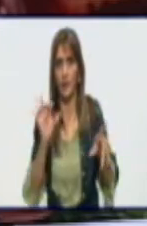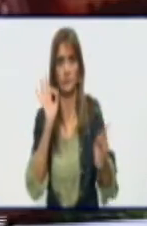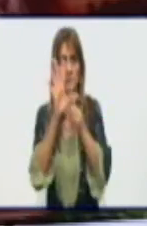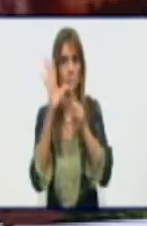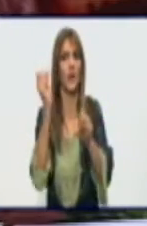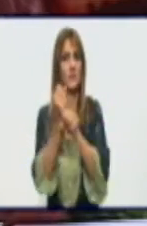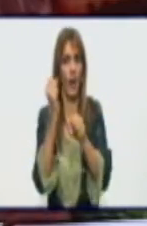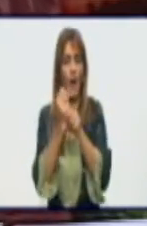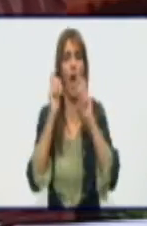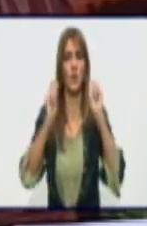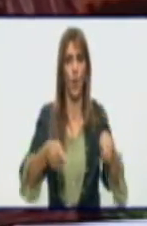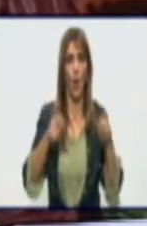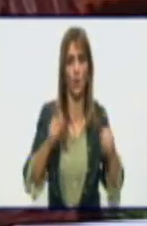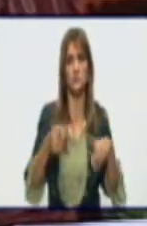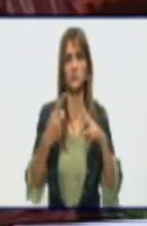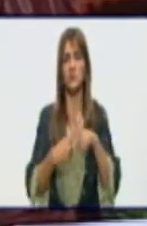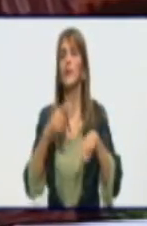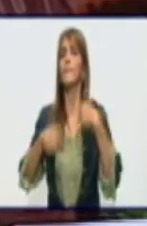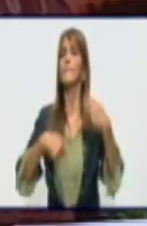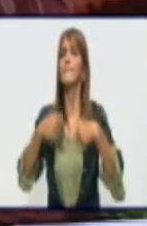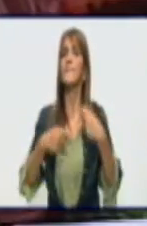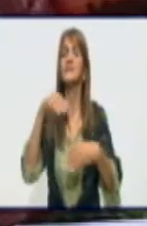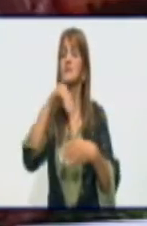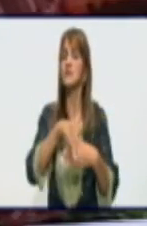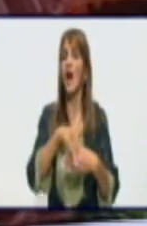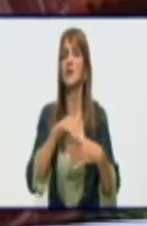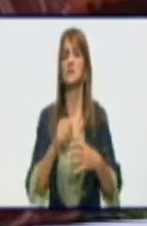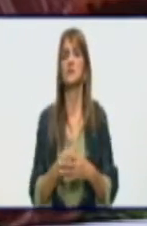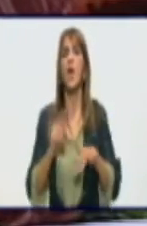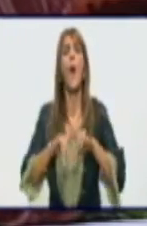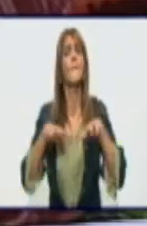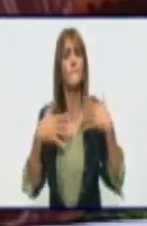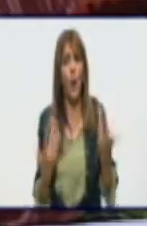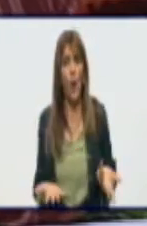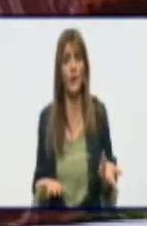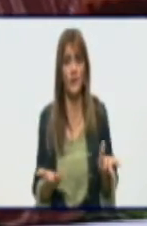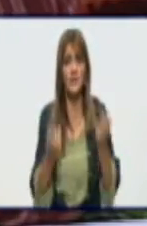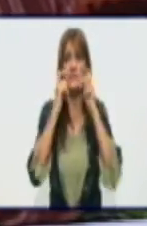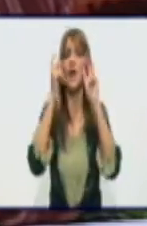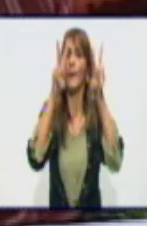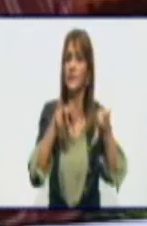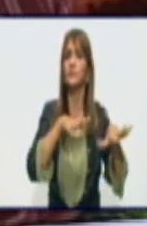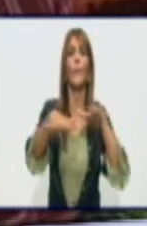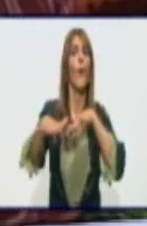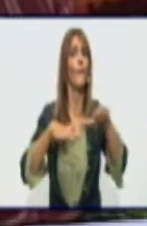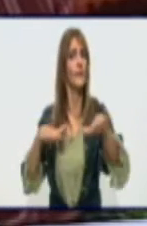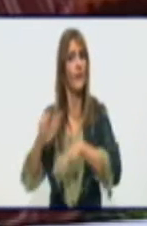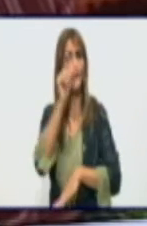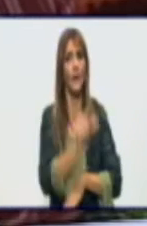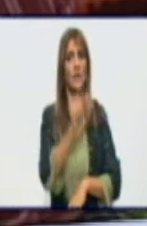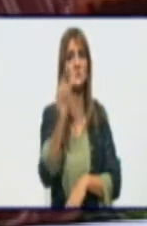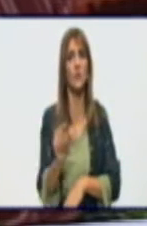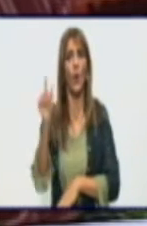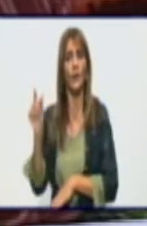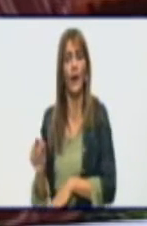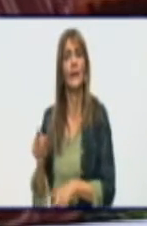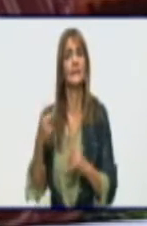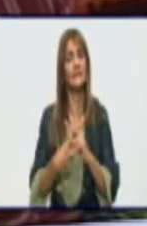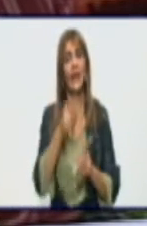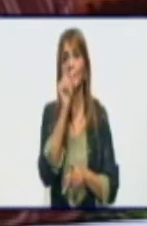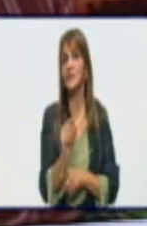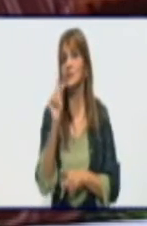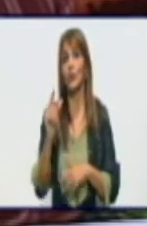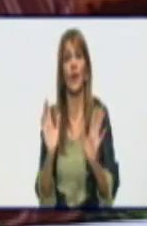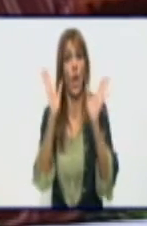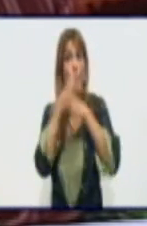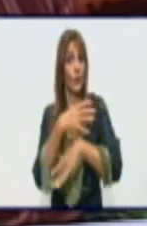por varias razones. Porque ha habido movilidad en todo este tiempo y las personas no tenían en qué moverse. Esa es